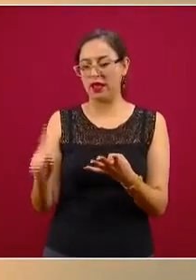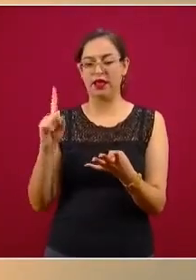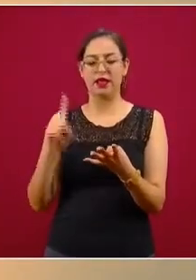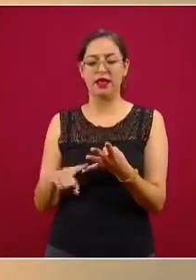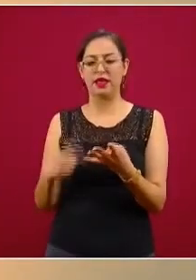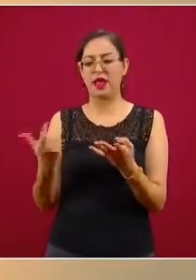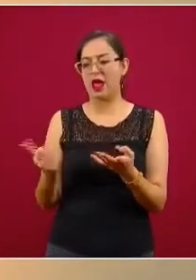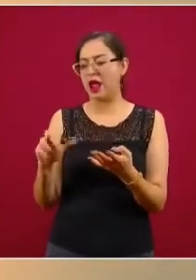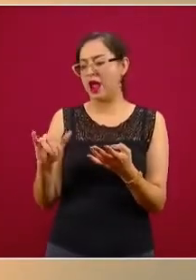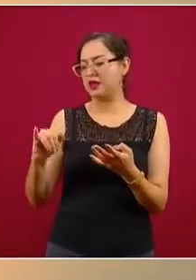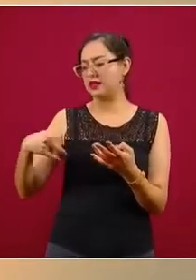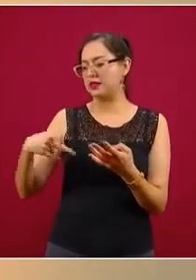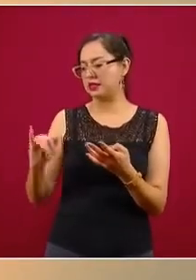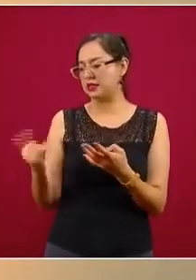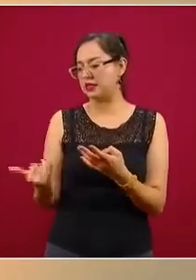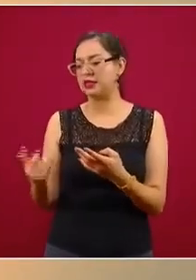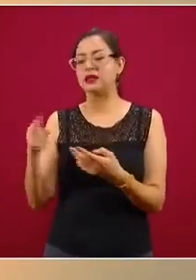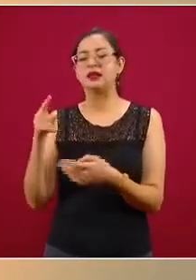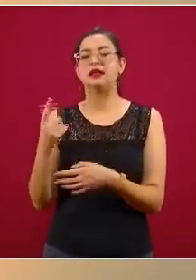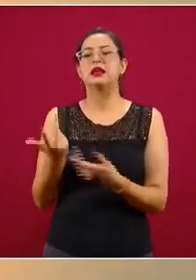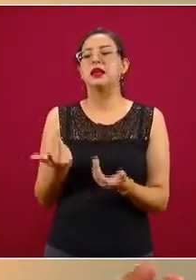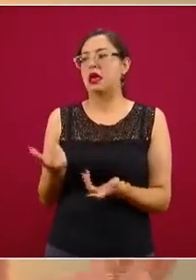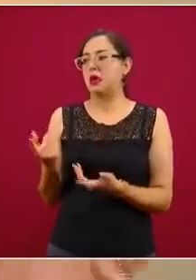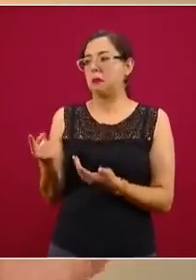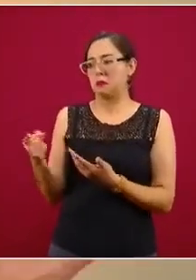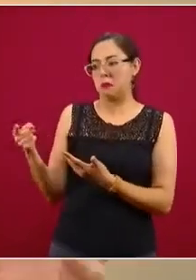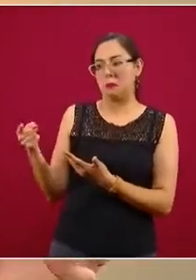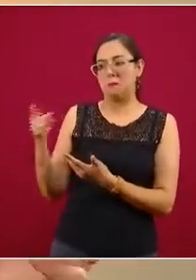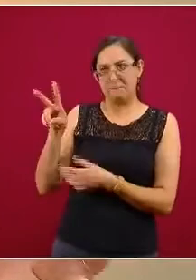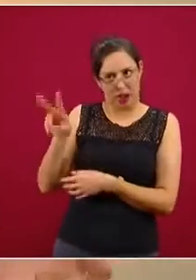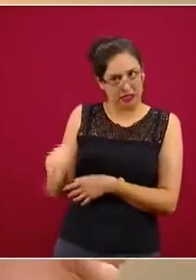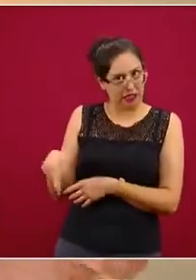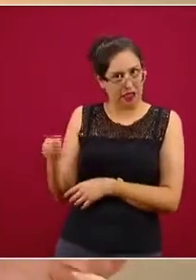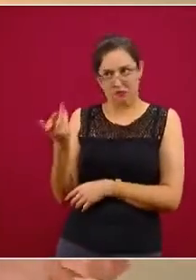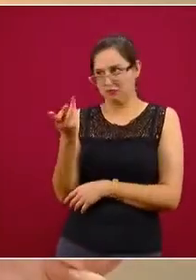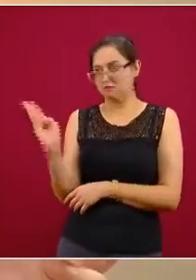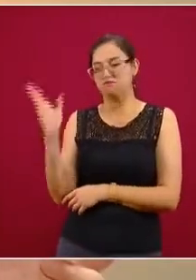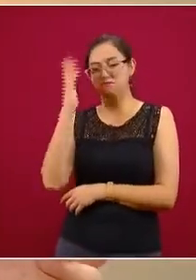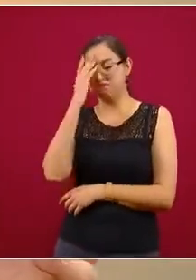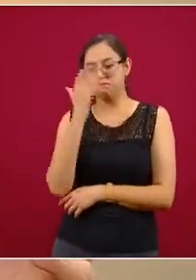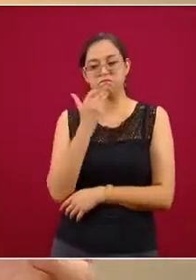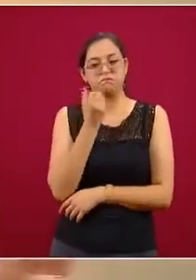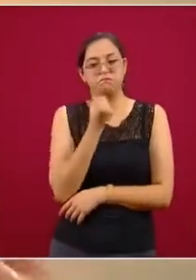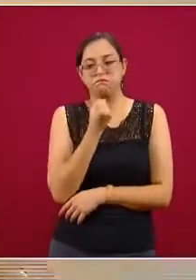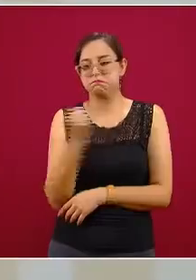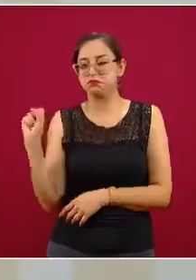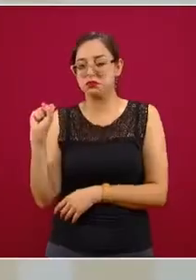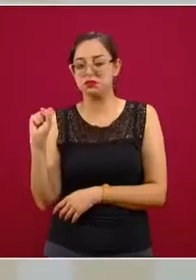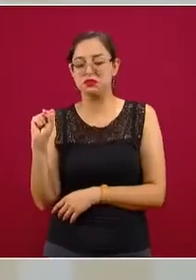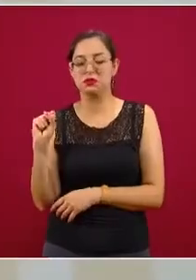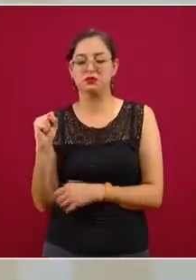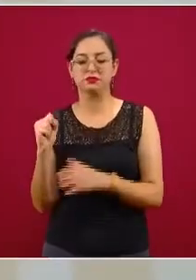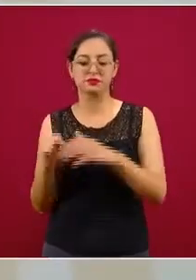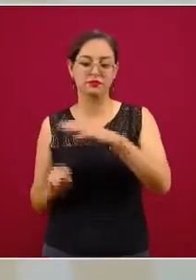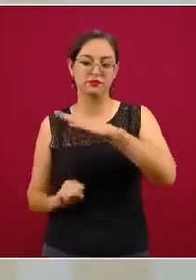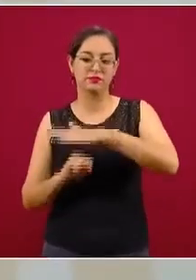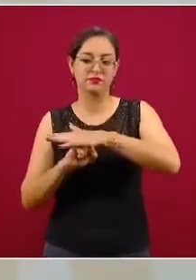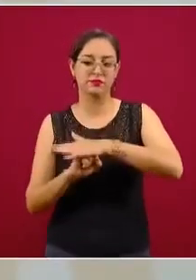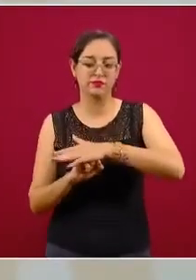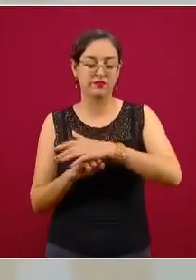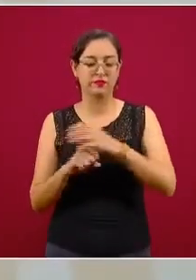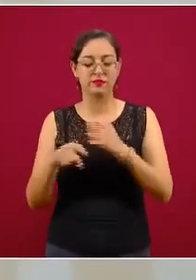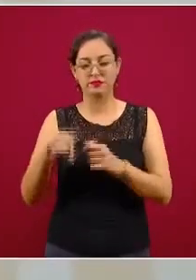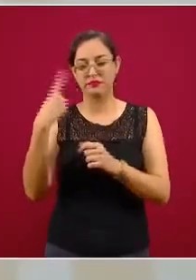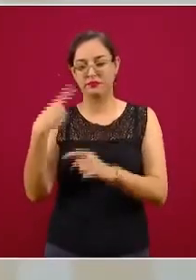Realmente ellos están siendo los pilares para que se empiece a dar este